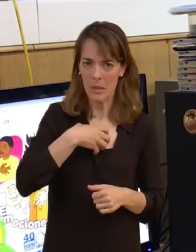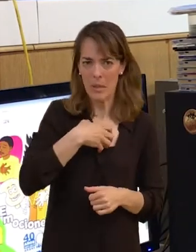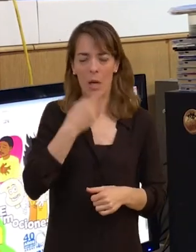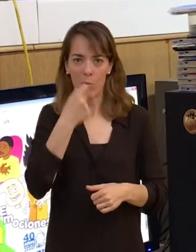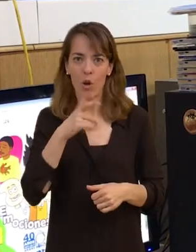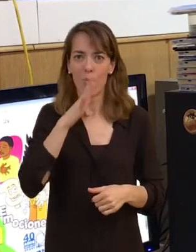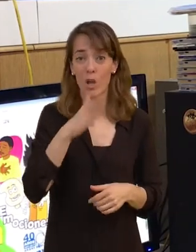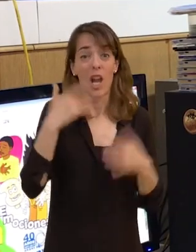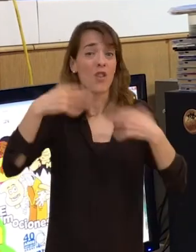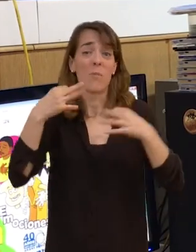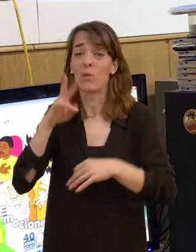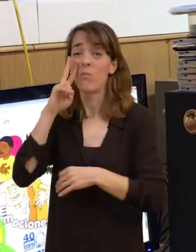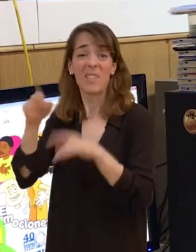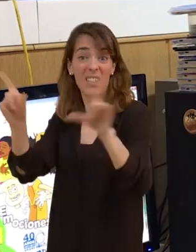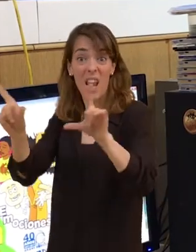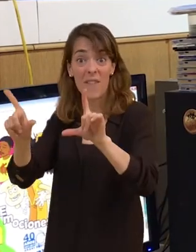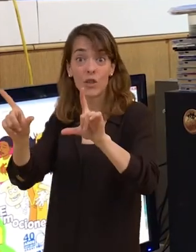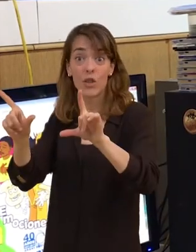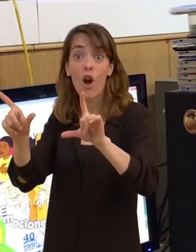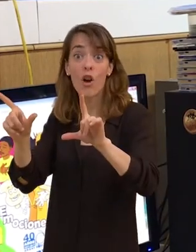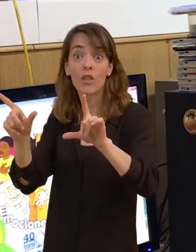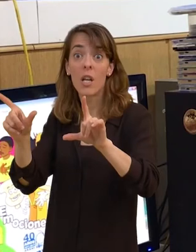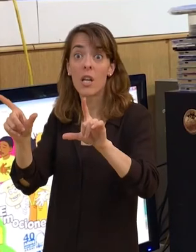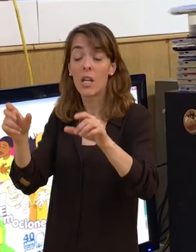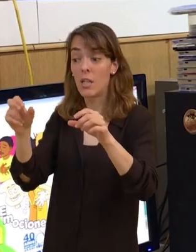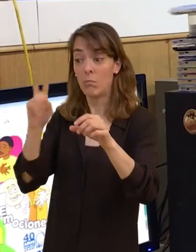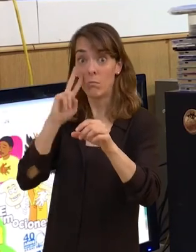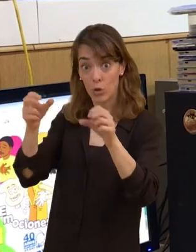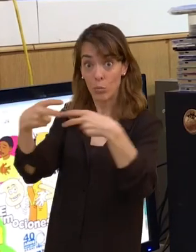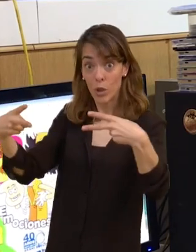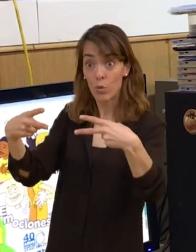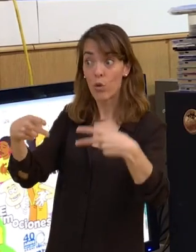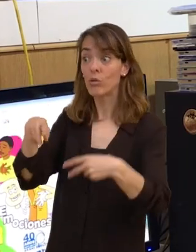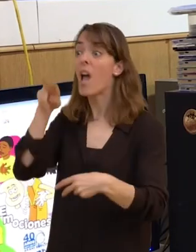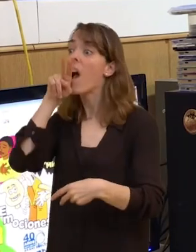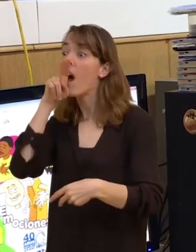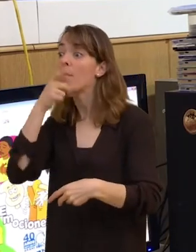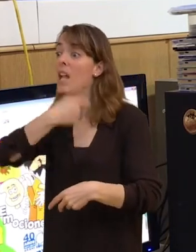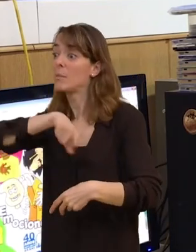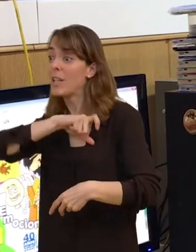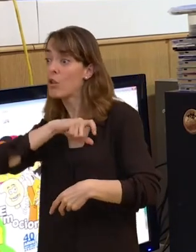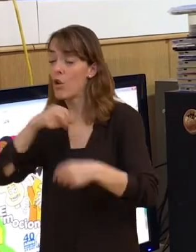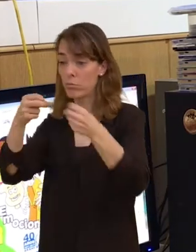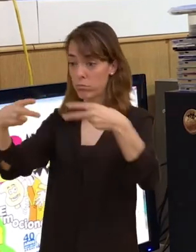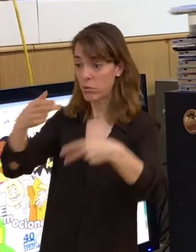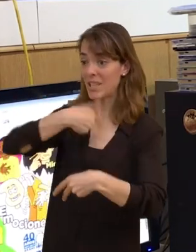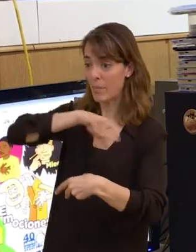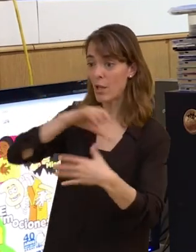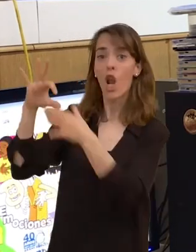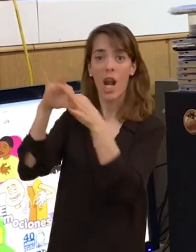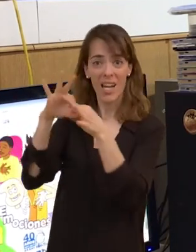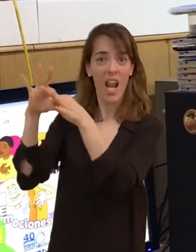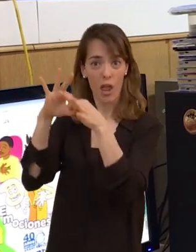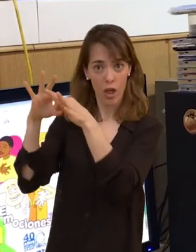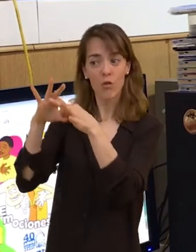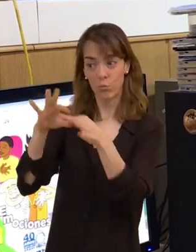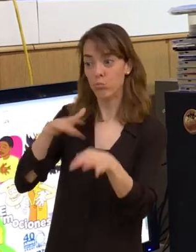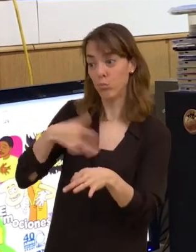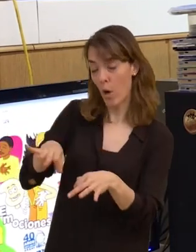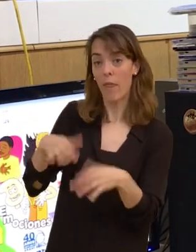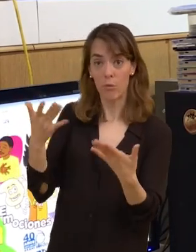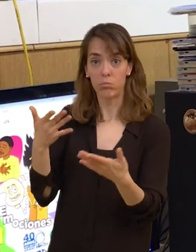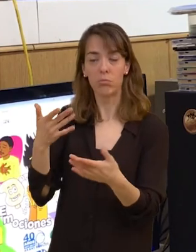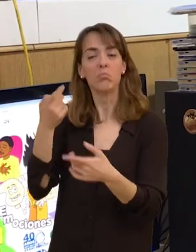normalmente cuando voy a por la televisión y pienso los sus titulos, hablan español y los relaciono con los sus titulos y así